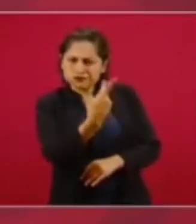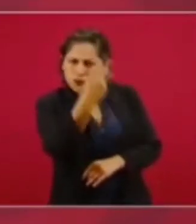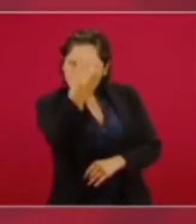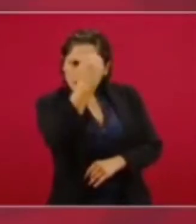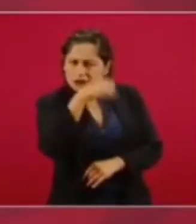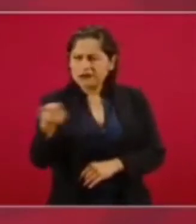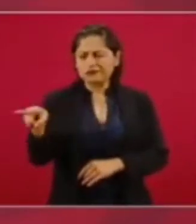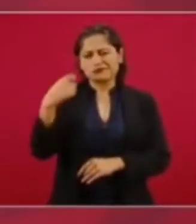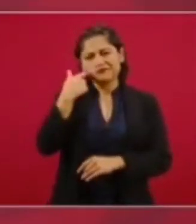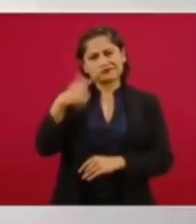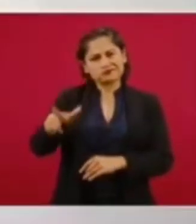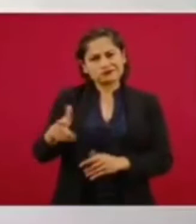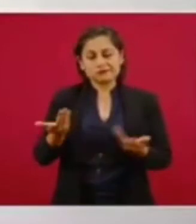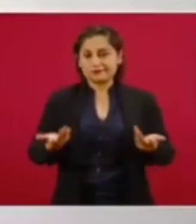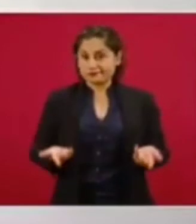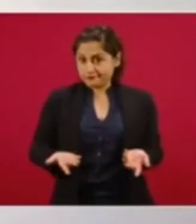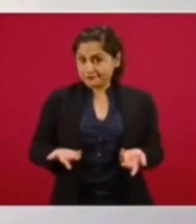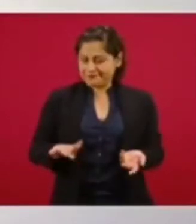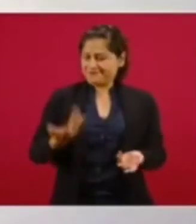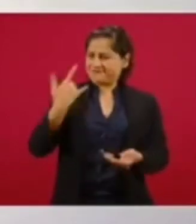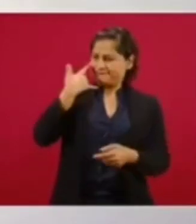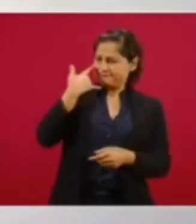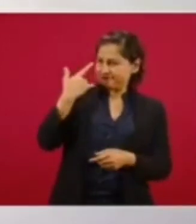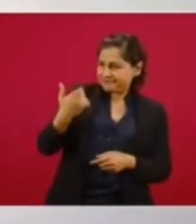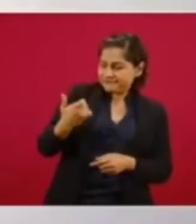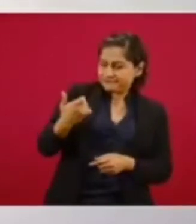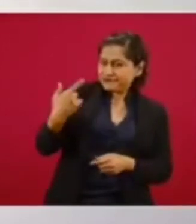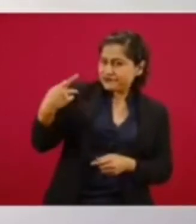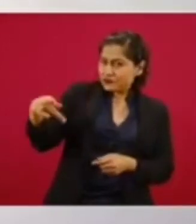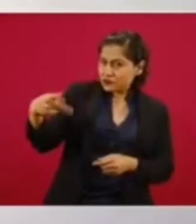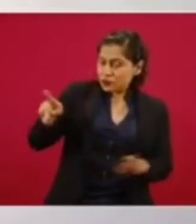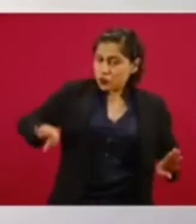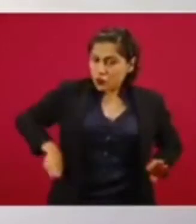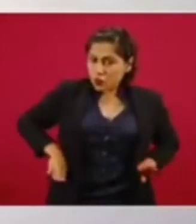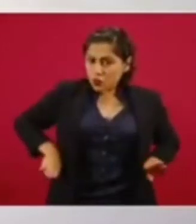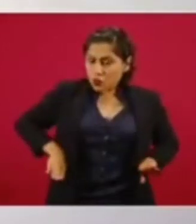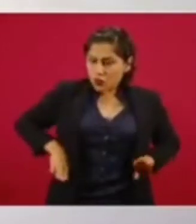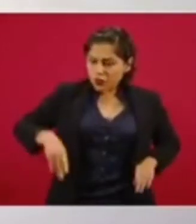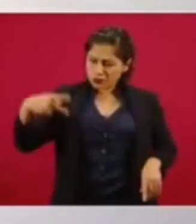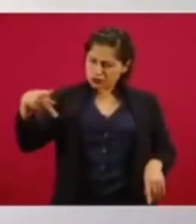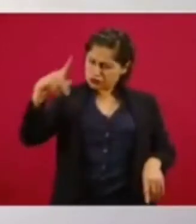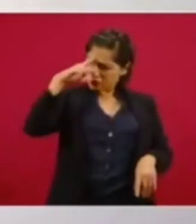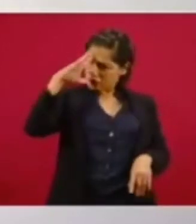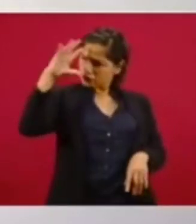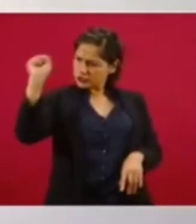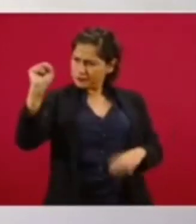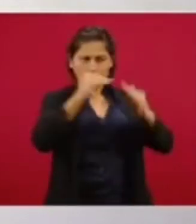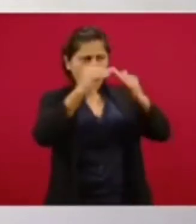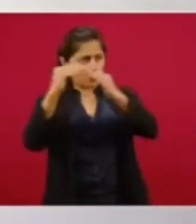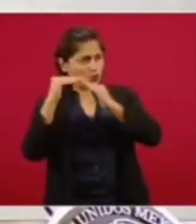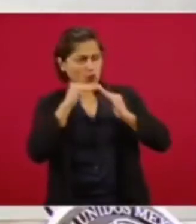Es muy peculiar su concepción sobre la democracia.